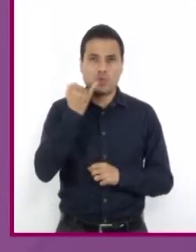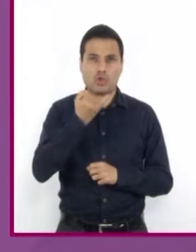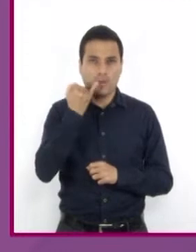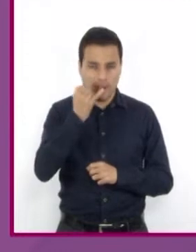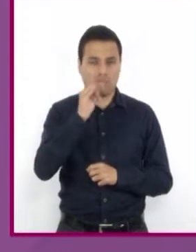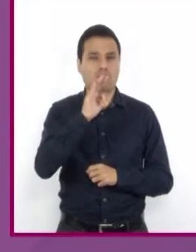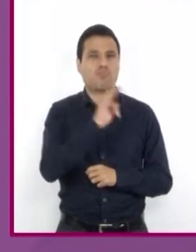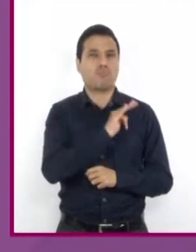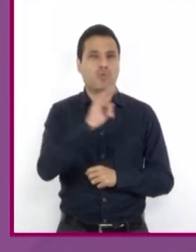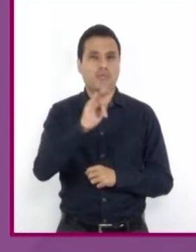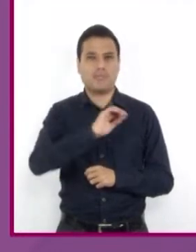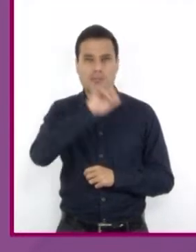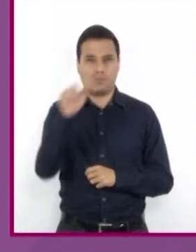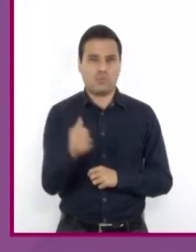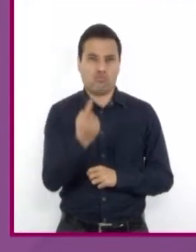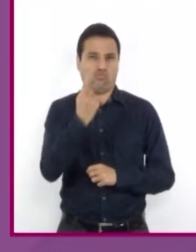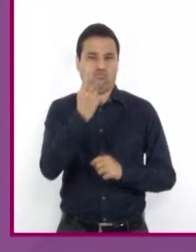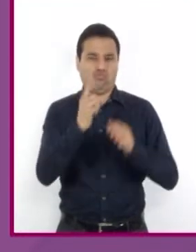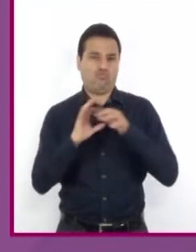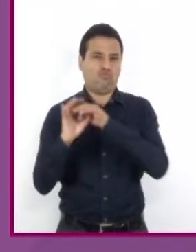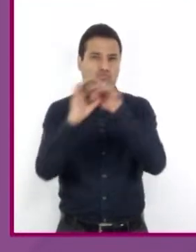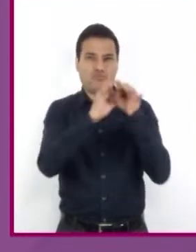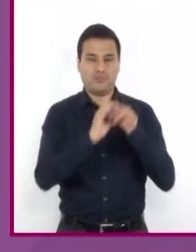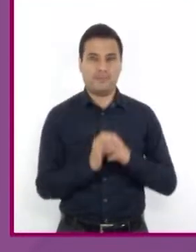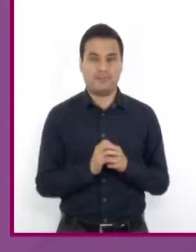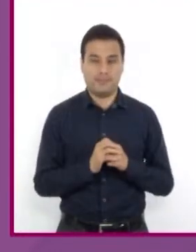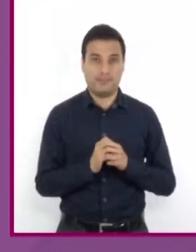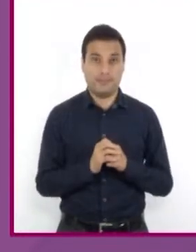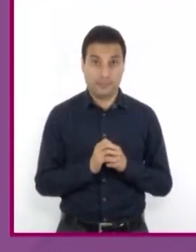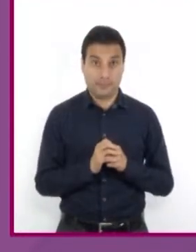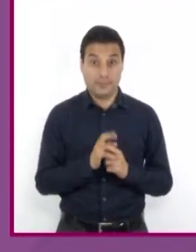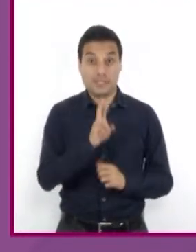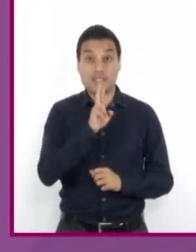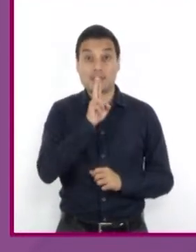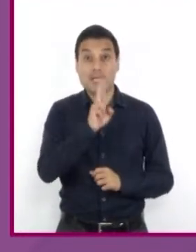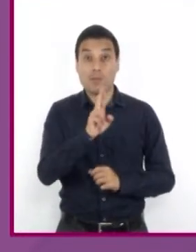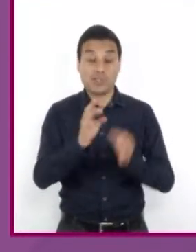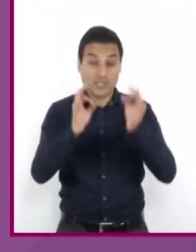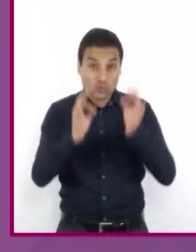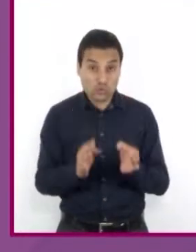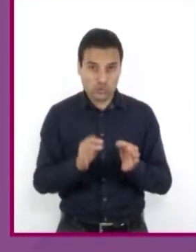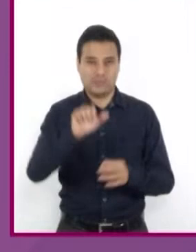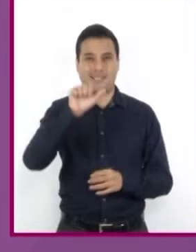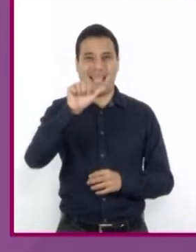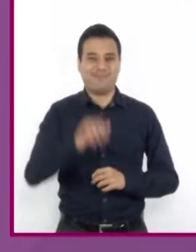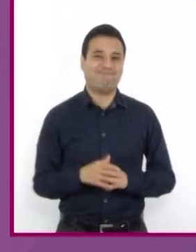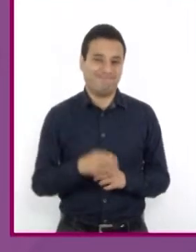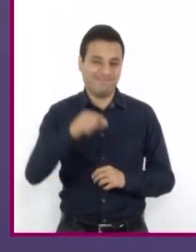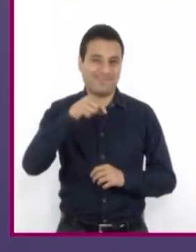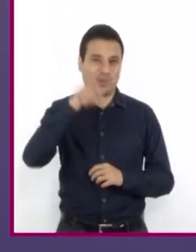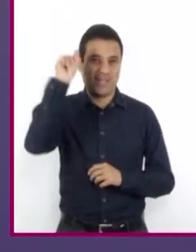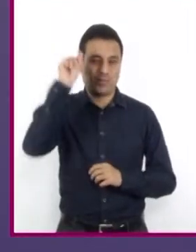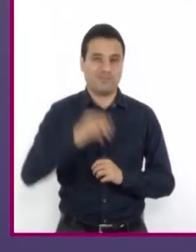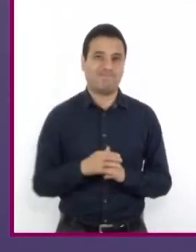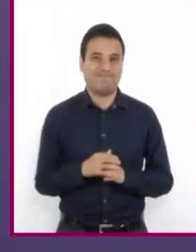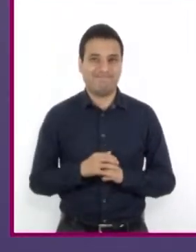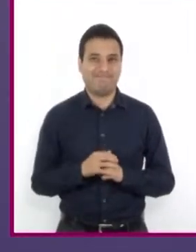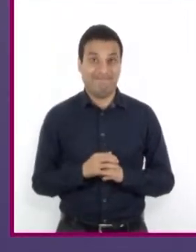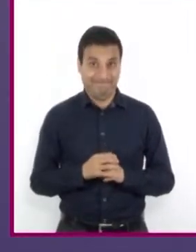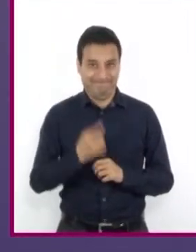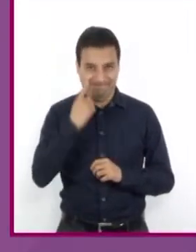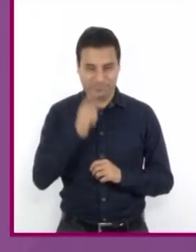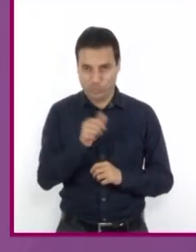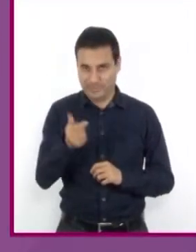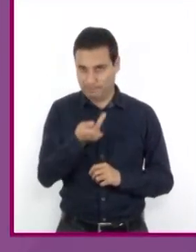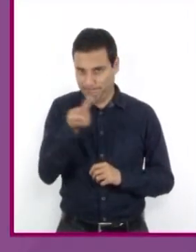hacer una sola variante. Si eligieron como respuesta el inciso A, es correcto. ¡Vamos por la siguiente!